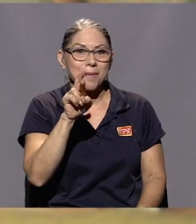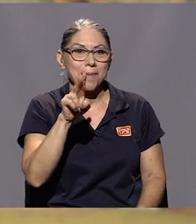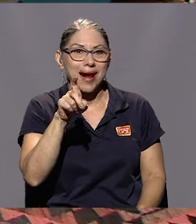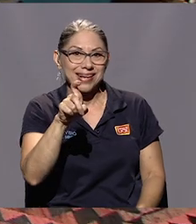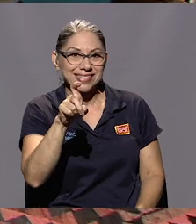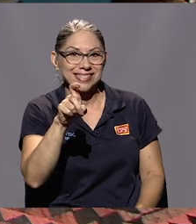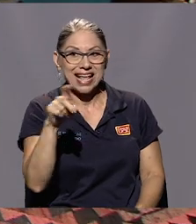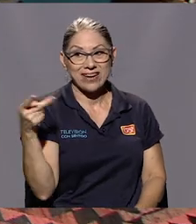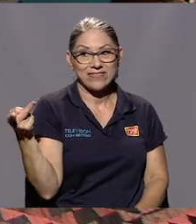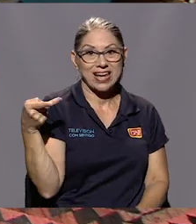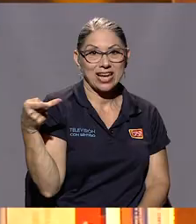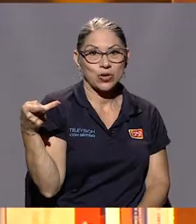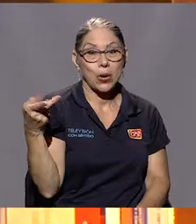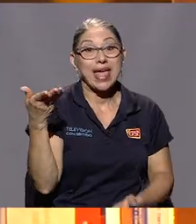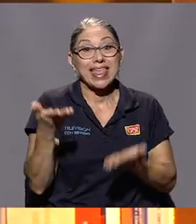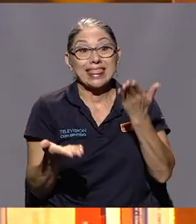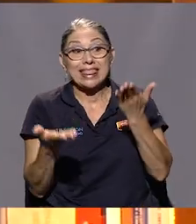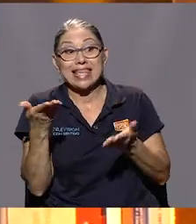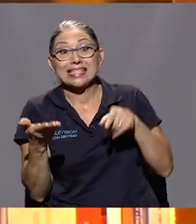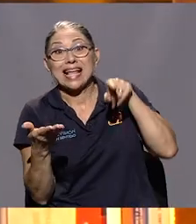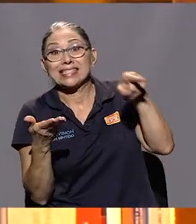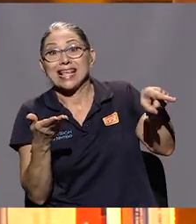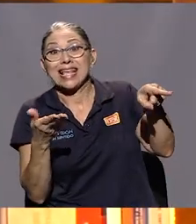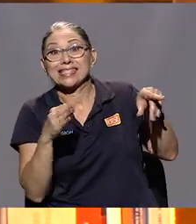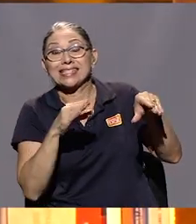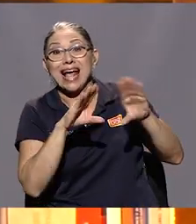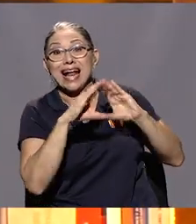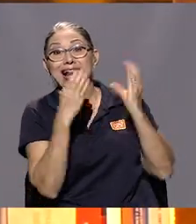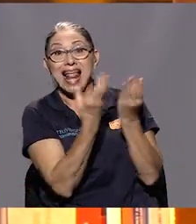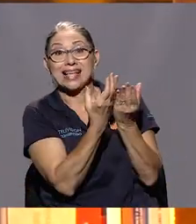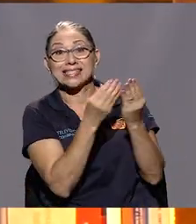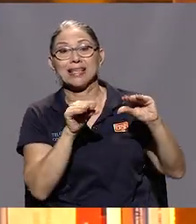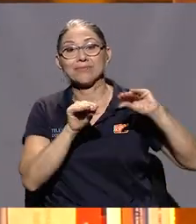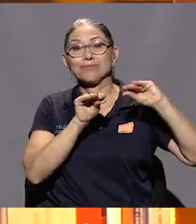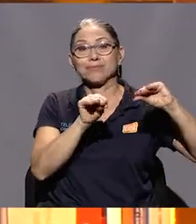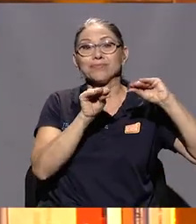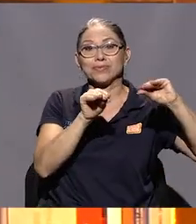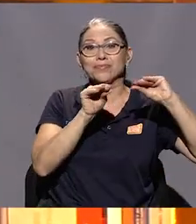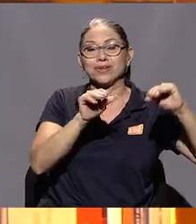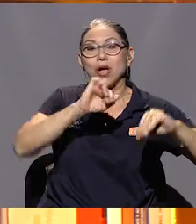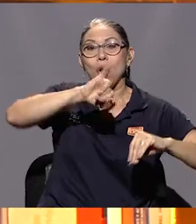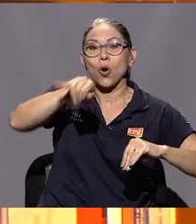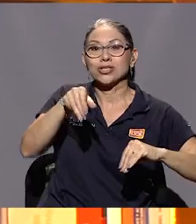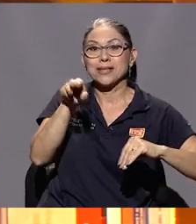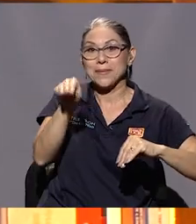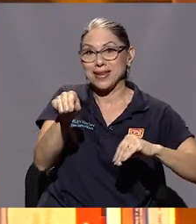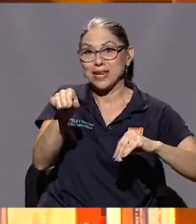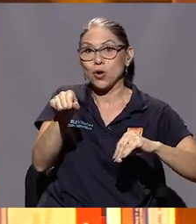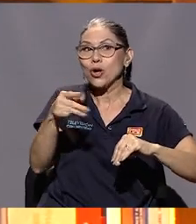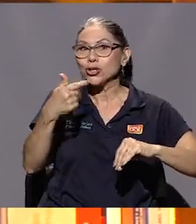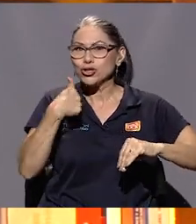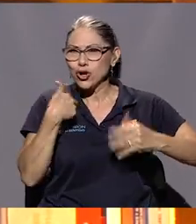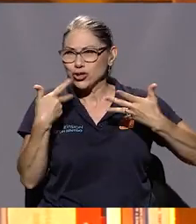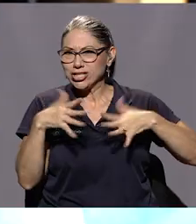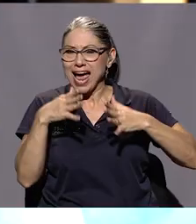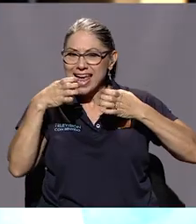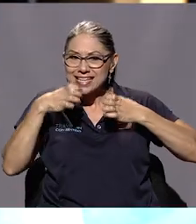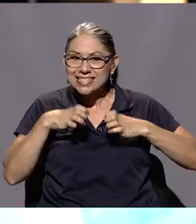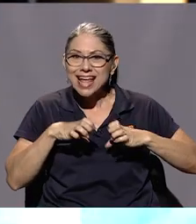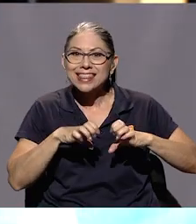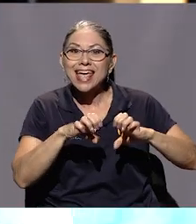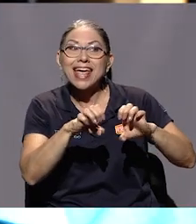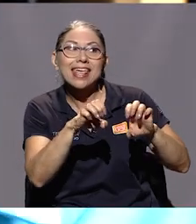Y quizás esa clase la dio José. Y yo ya, en mi estrategia de conquista,